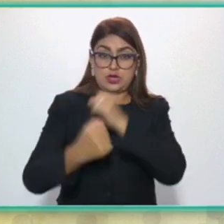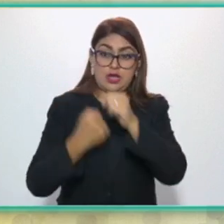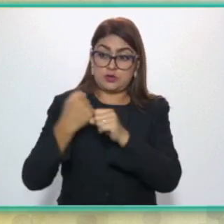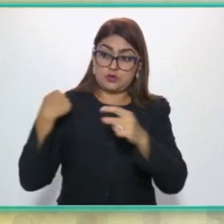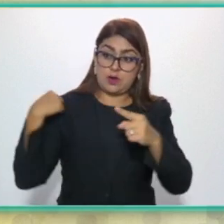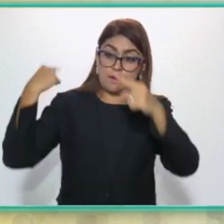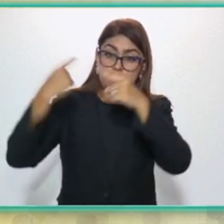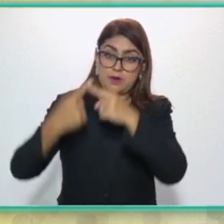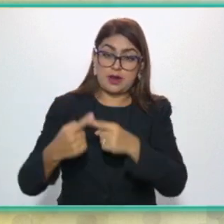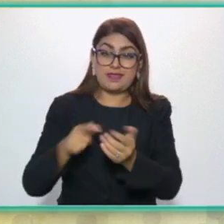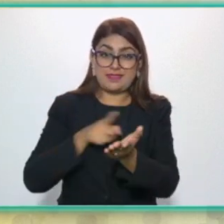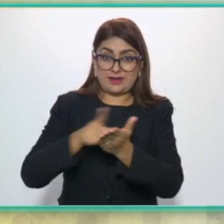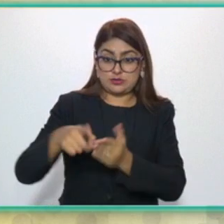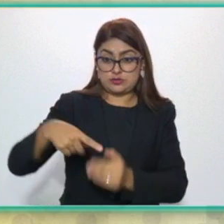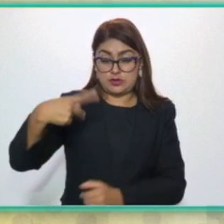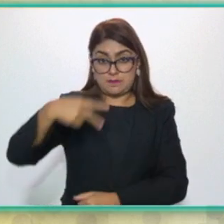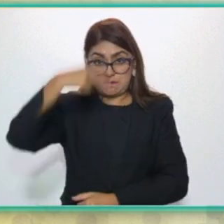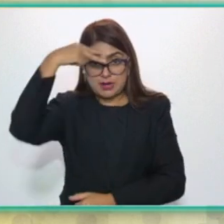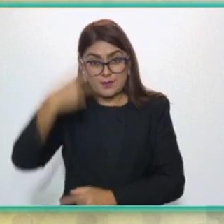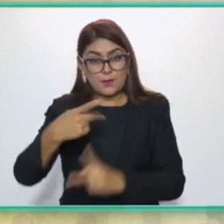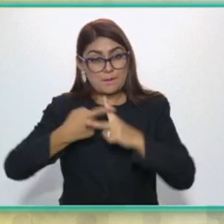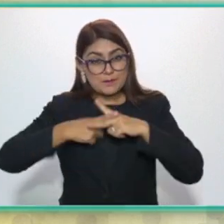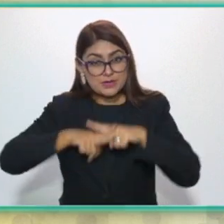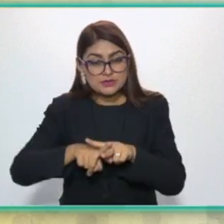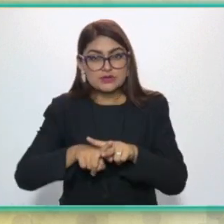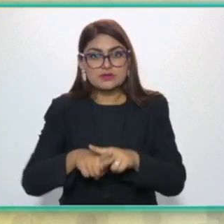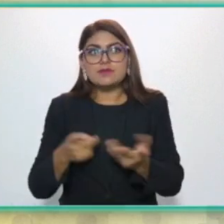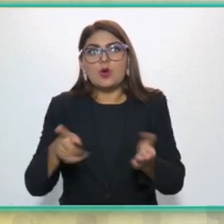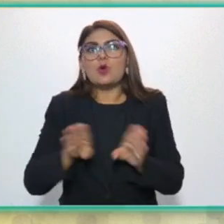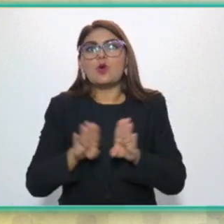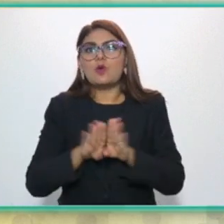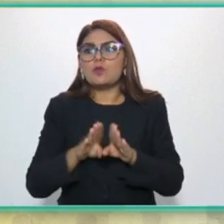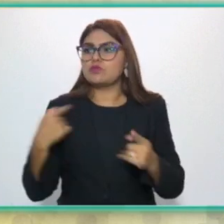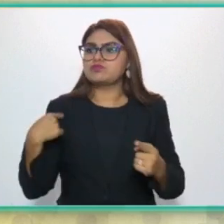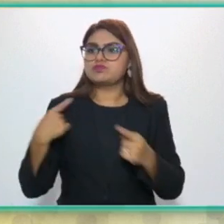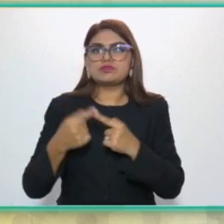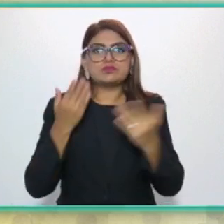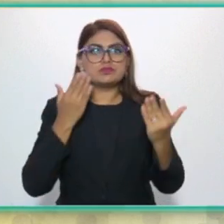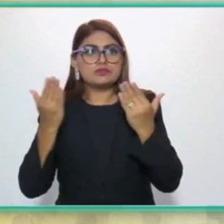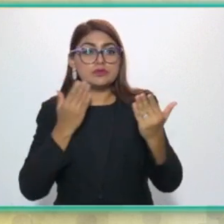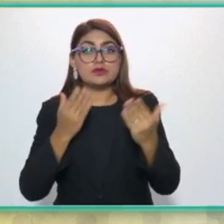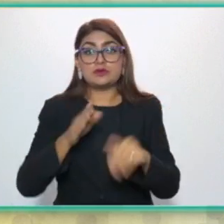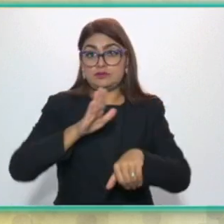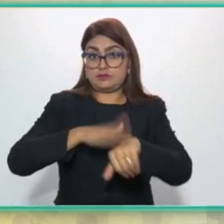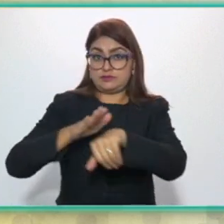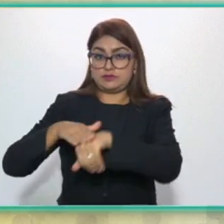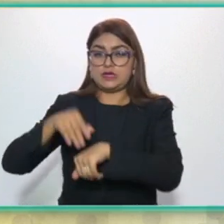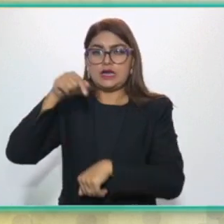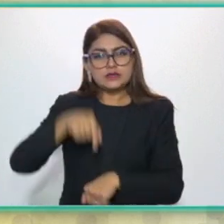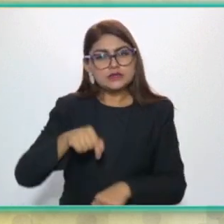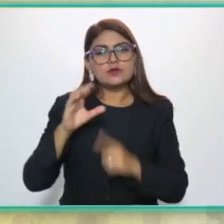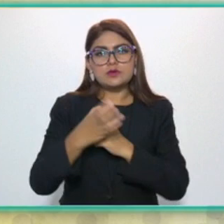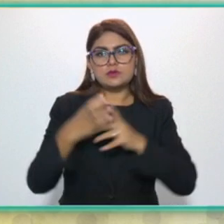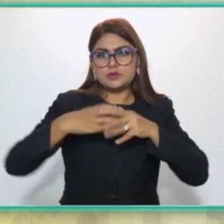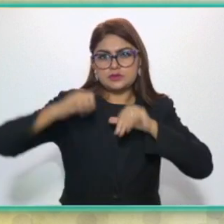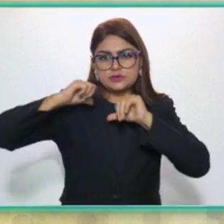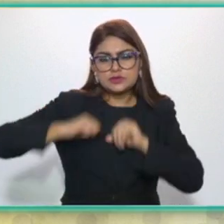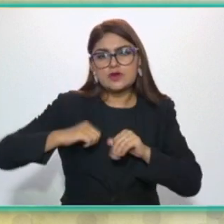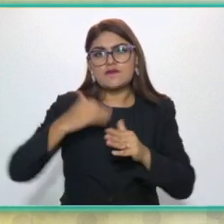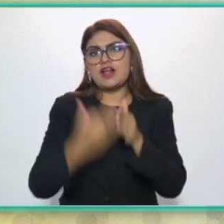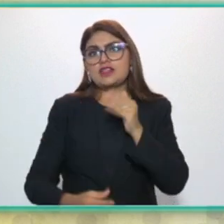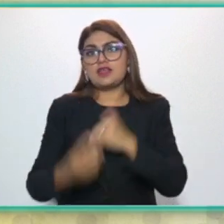¿cómo estamos? No hay que olvidarnos que nos faltan tres comisionados, no hay que olvidar que quieren hacer una cuenta regresiva